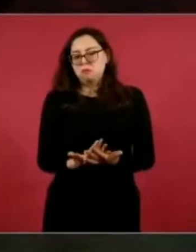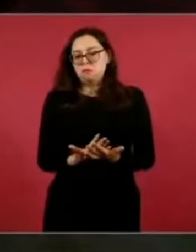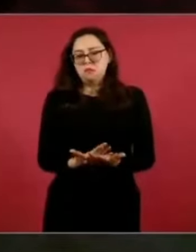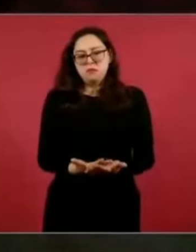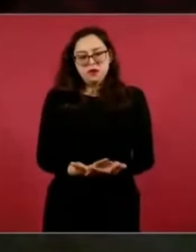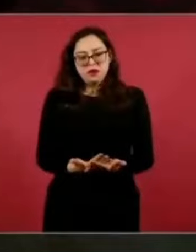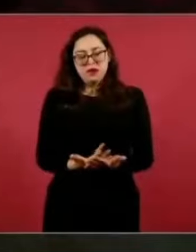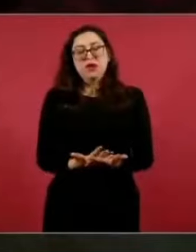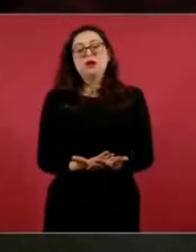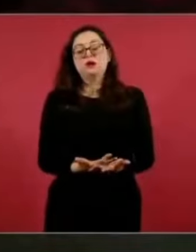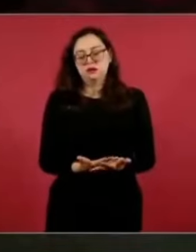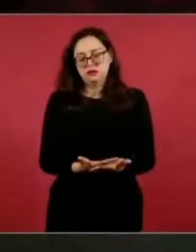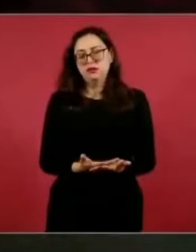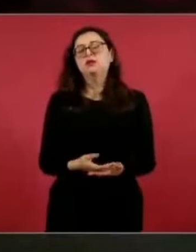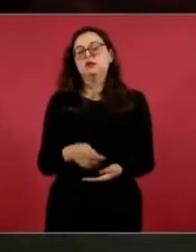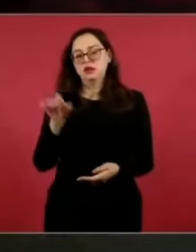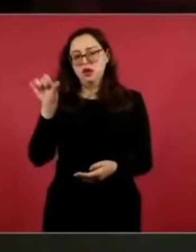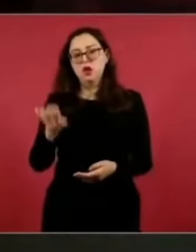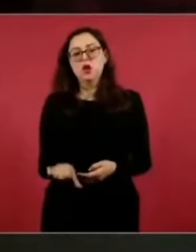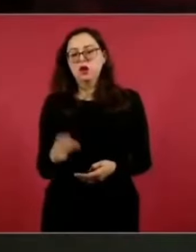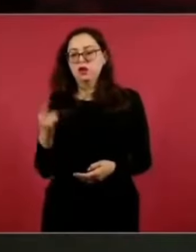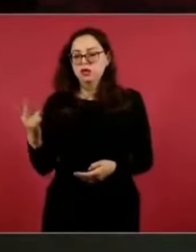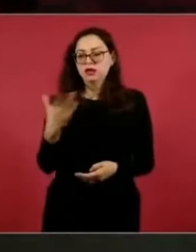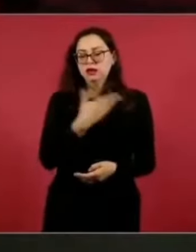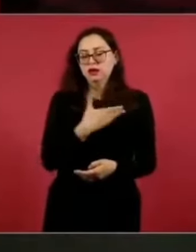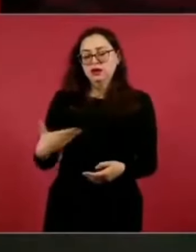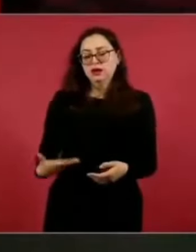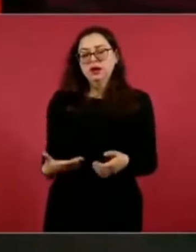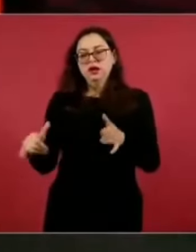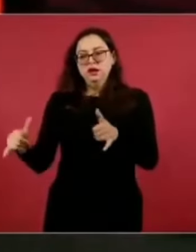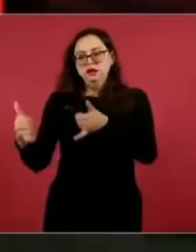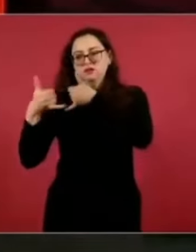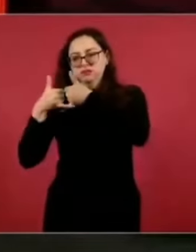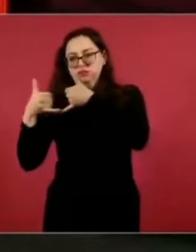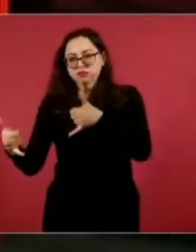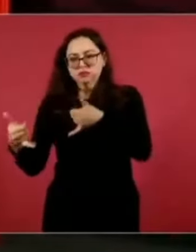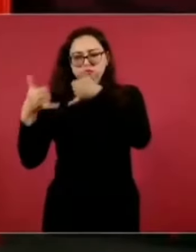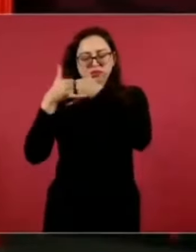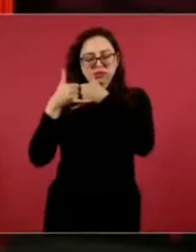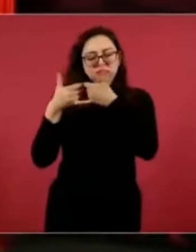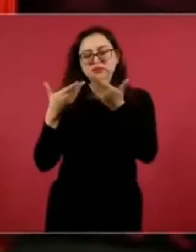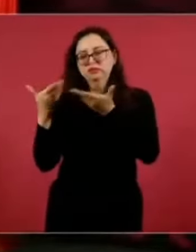esa conversación, pero esa es nuestra propuesta,